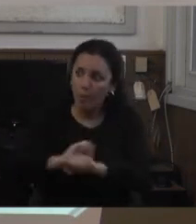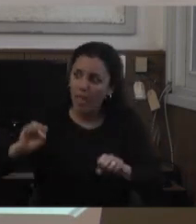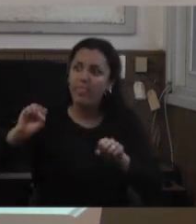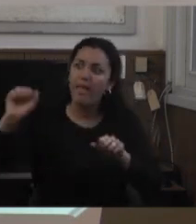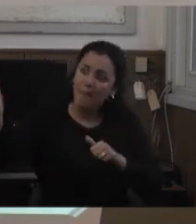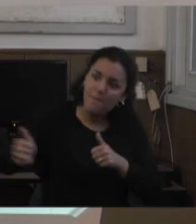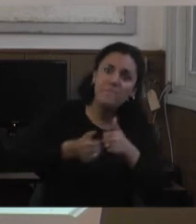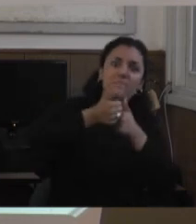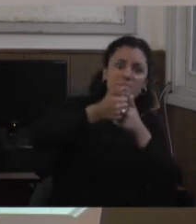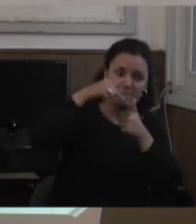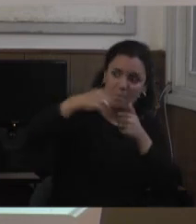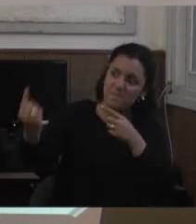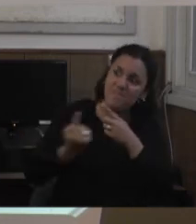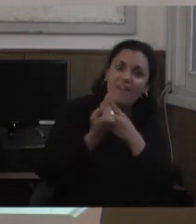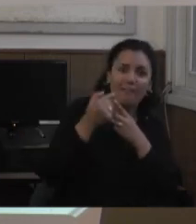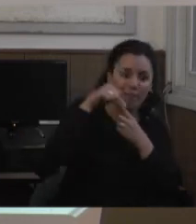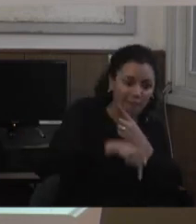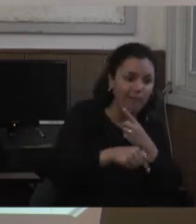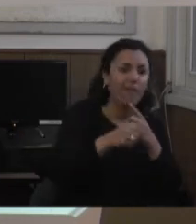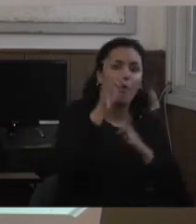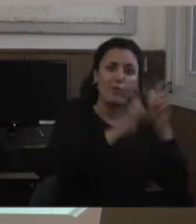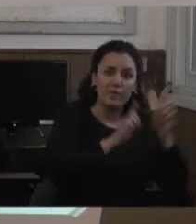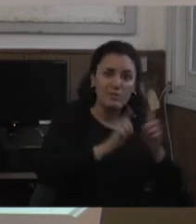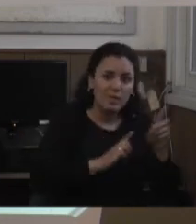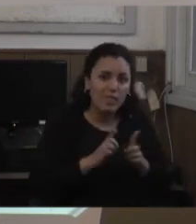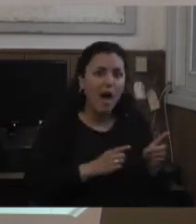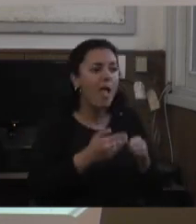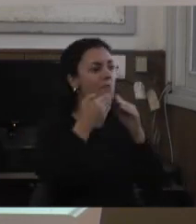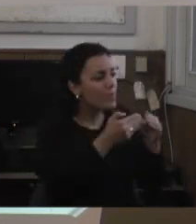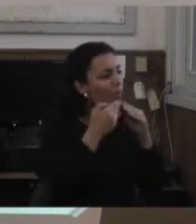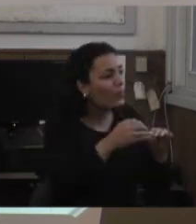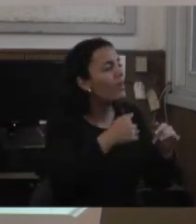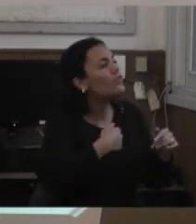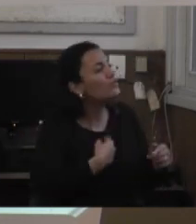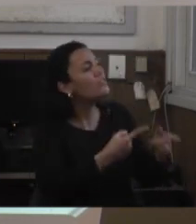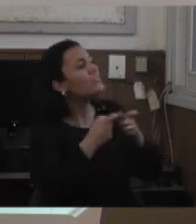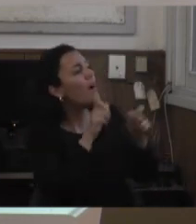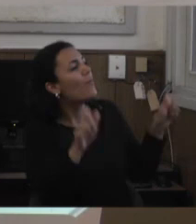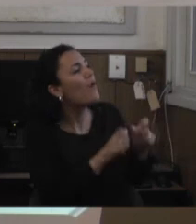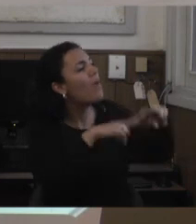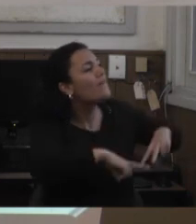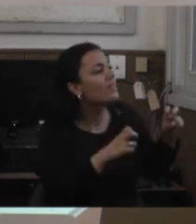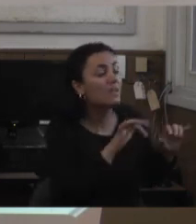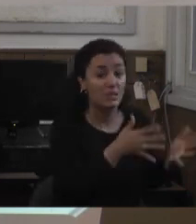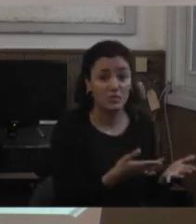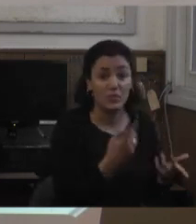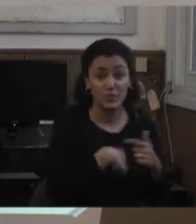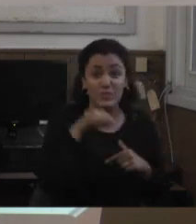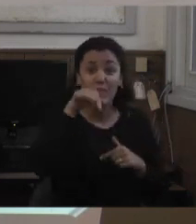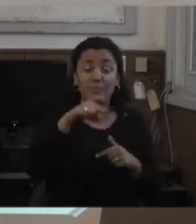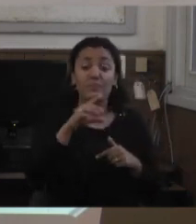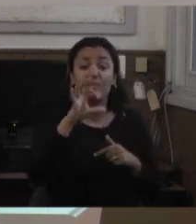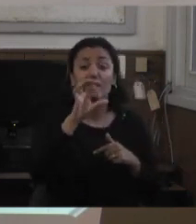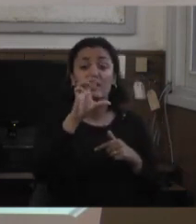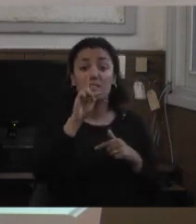puntos críticos para que sean investigados me parece que esa puerta hay un texto de Schlier que dice que las puertas